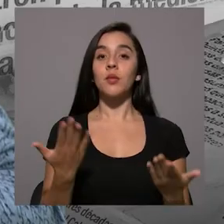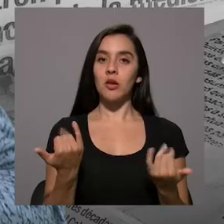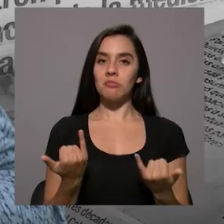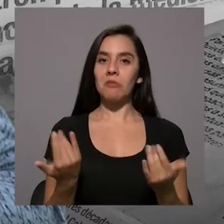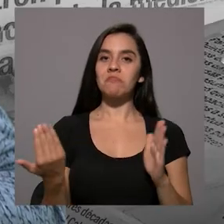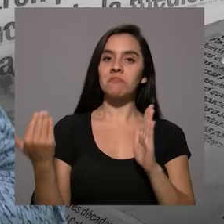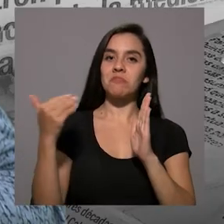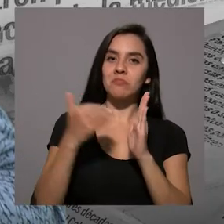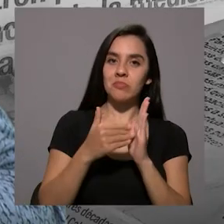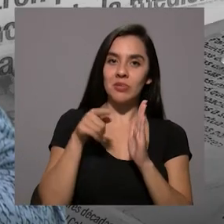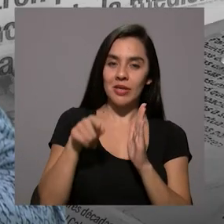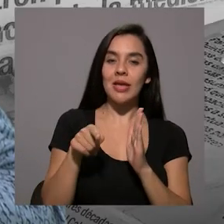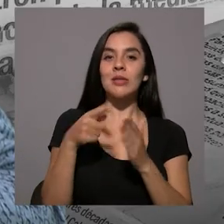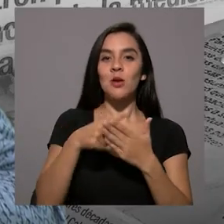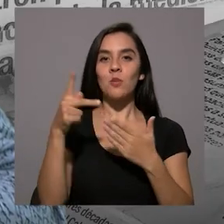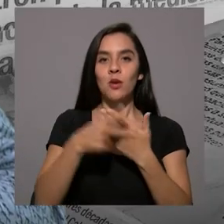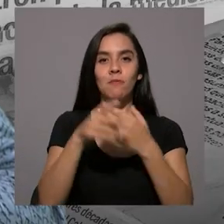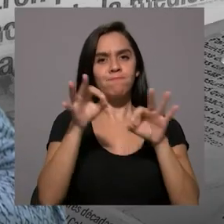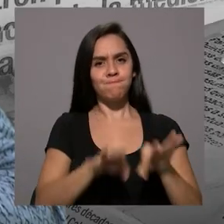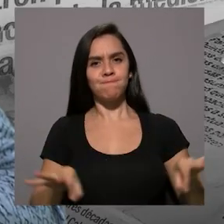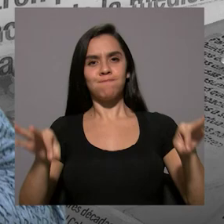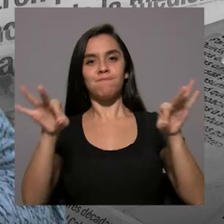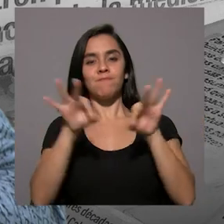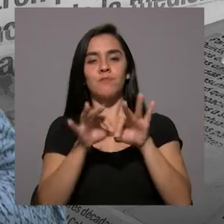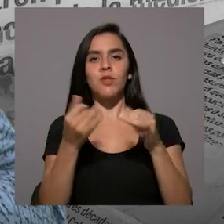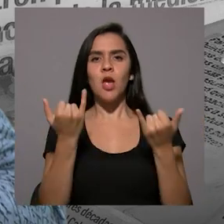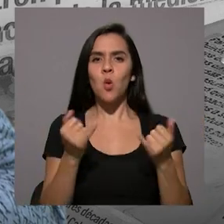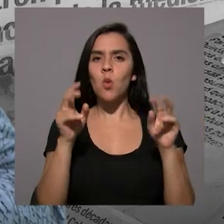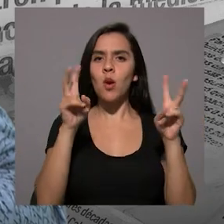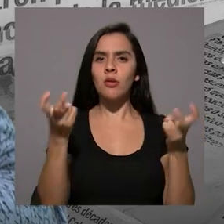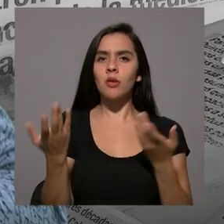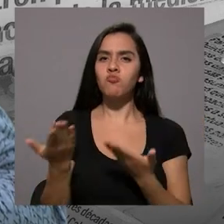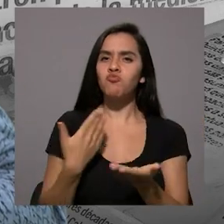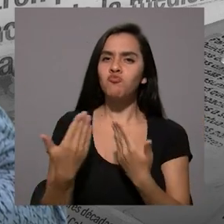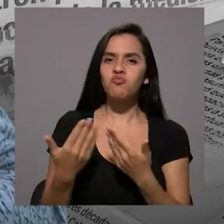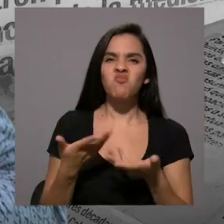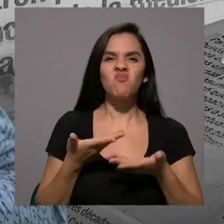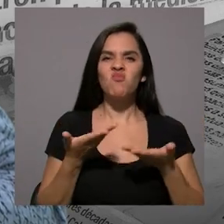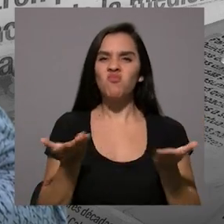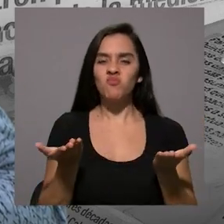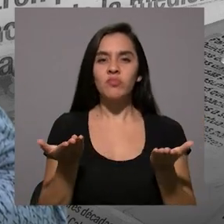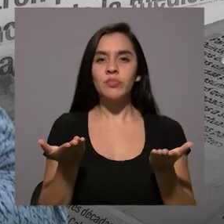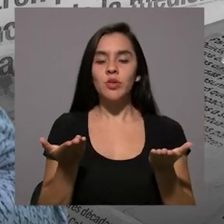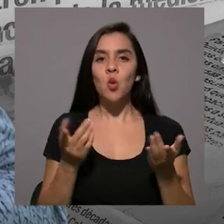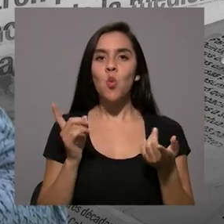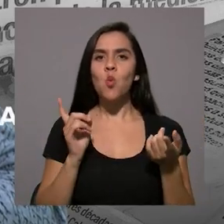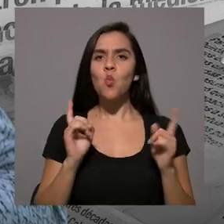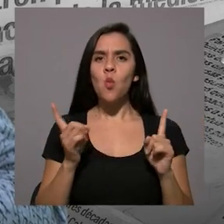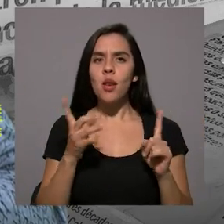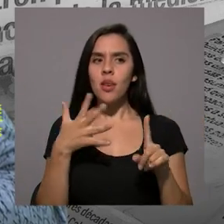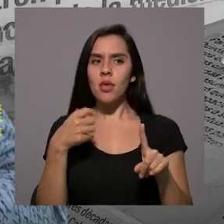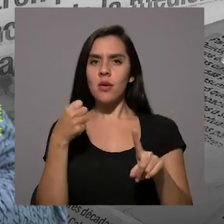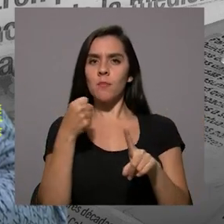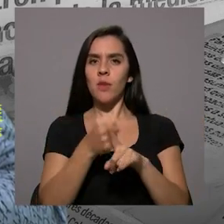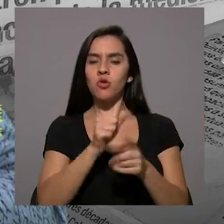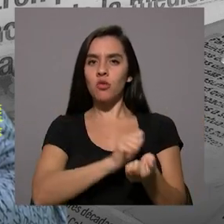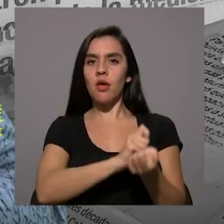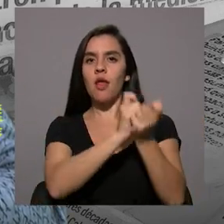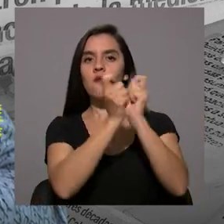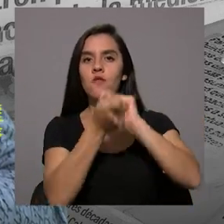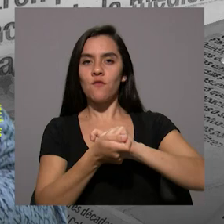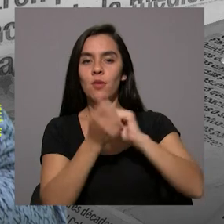Y de regreso con lo que importa y estamos conversando sobre el impacto que tuvo la